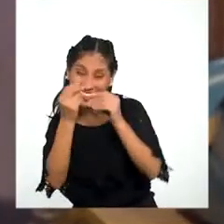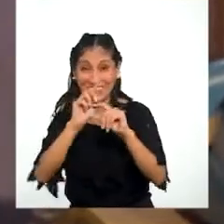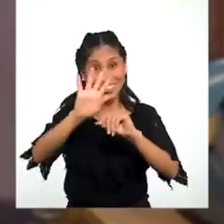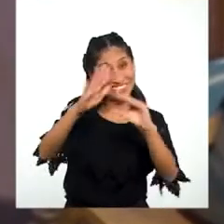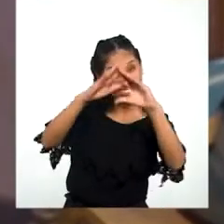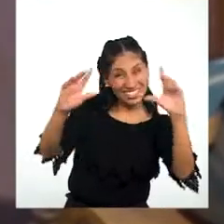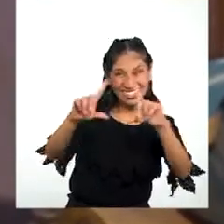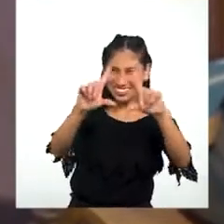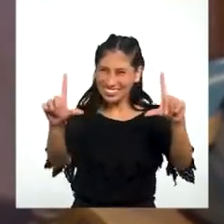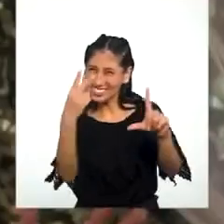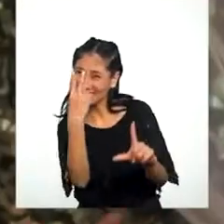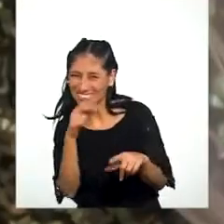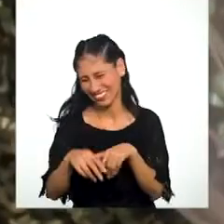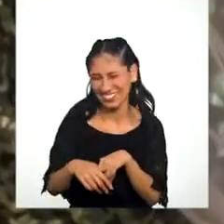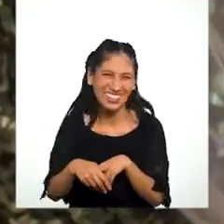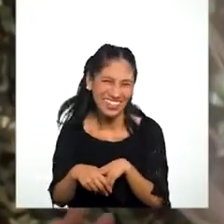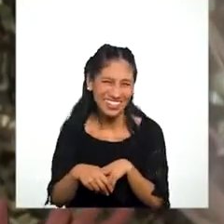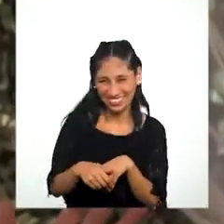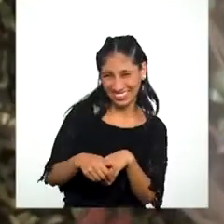casa!